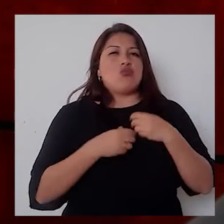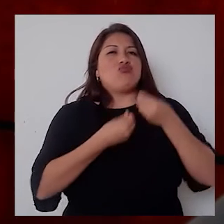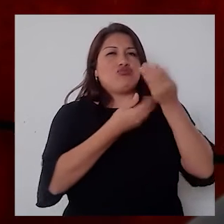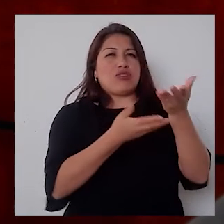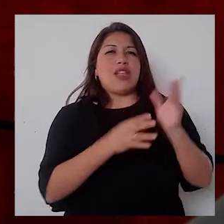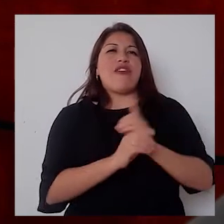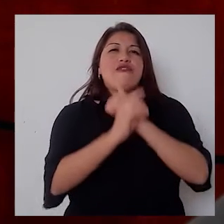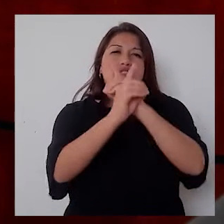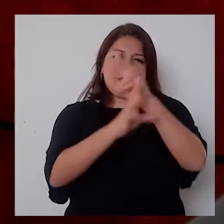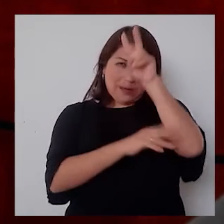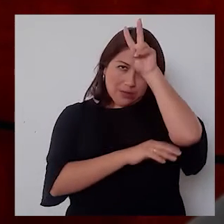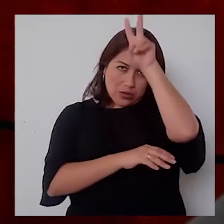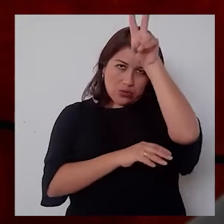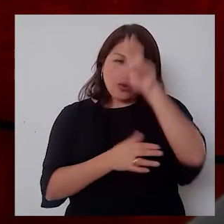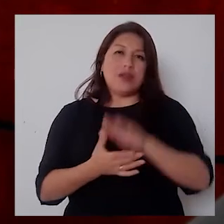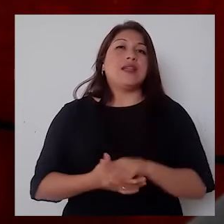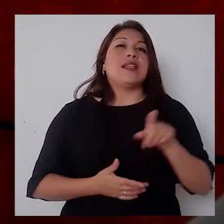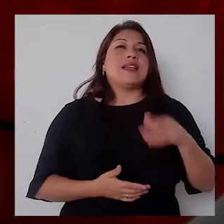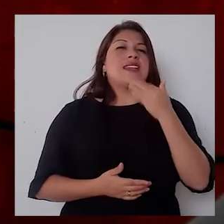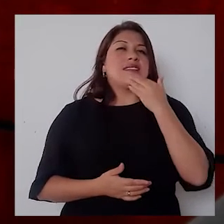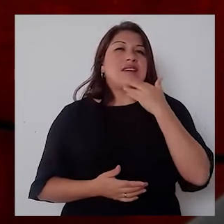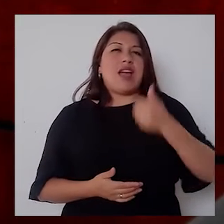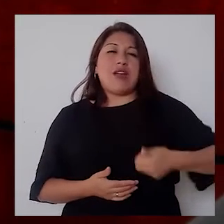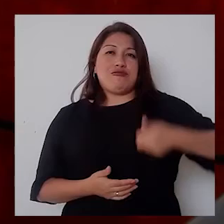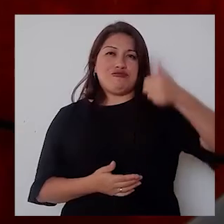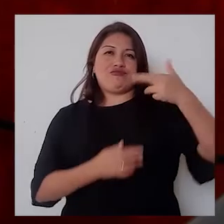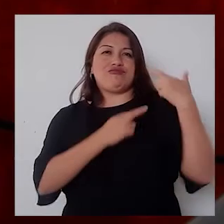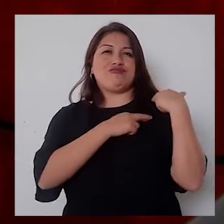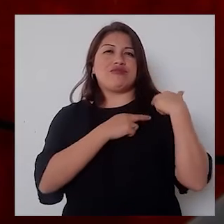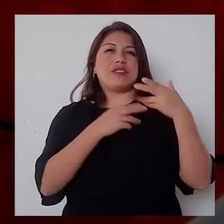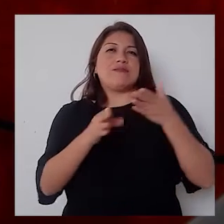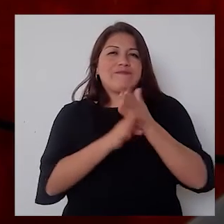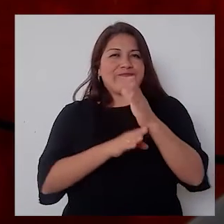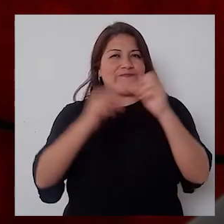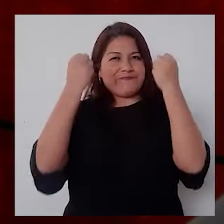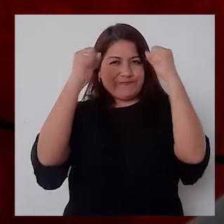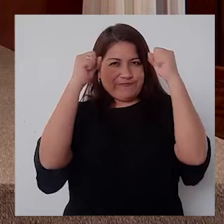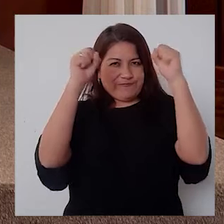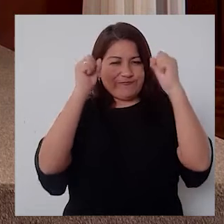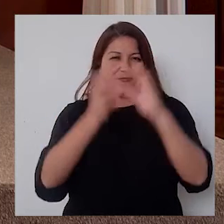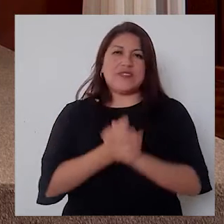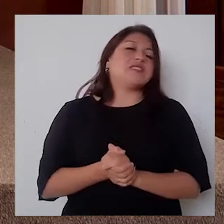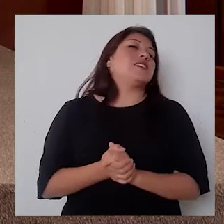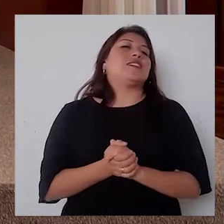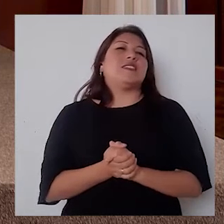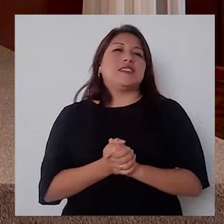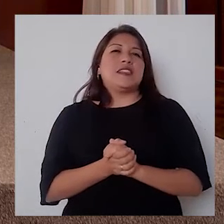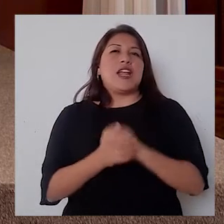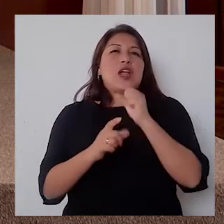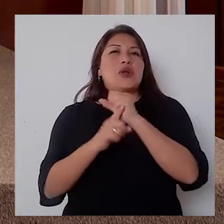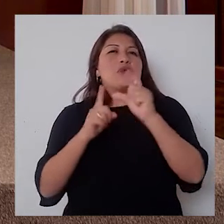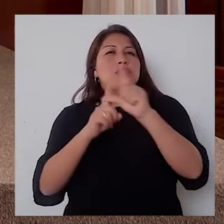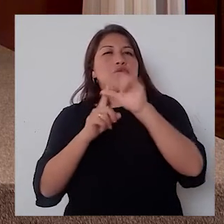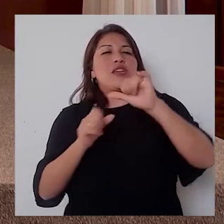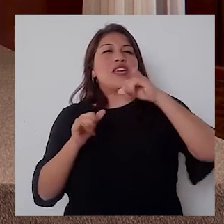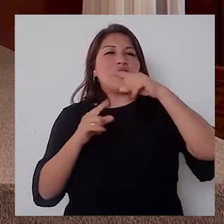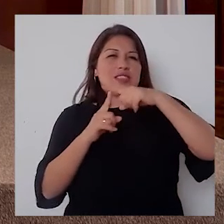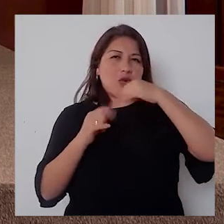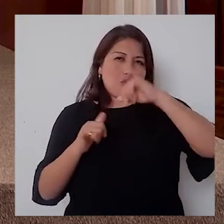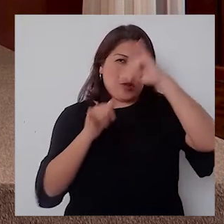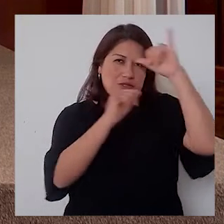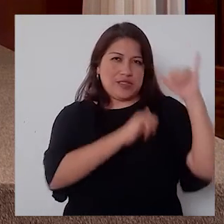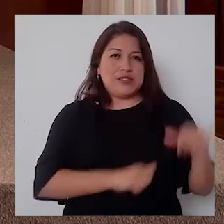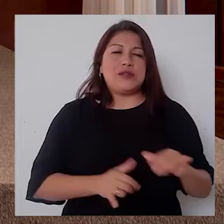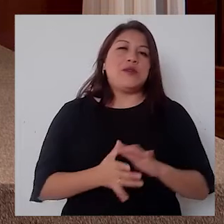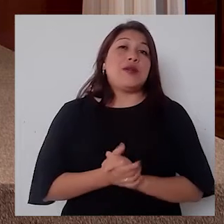es el actual subgerente del área de deportes, educación, turismo y cultura. Y